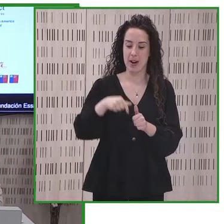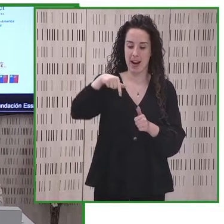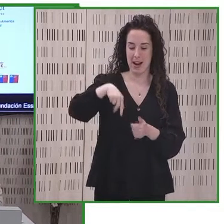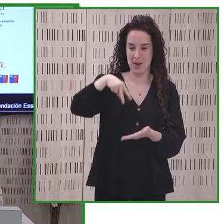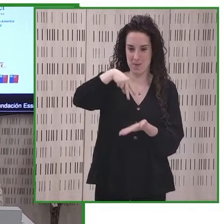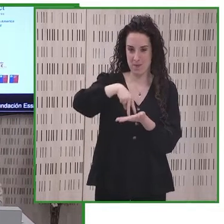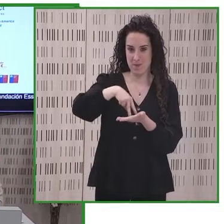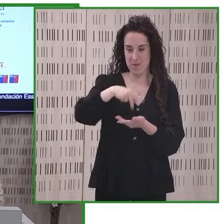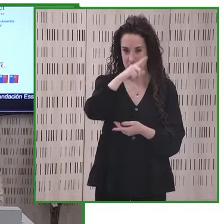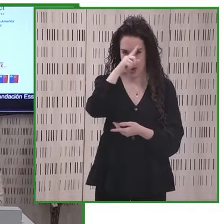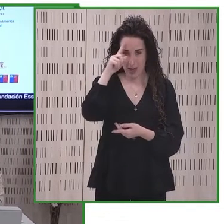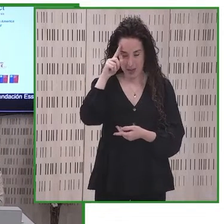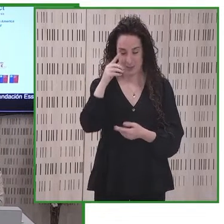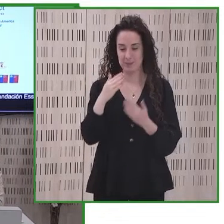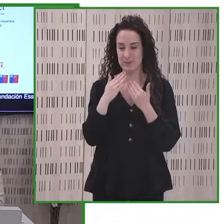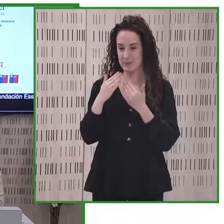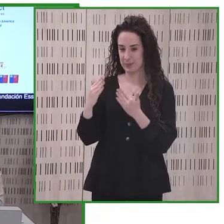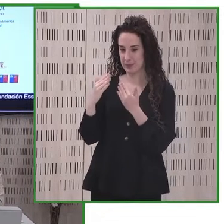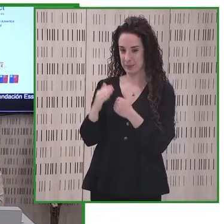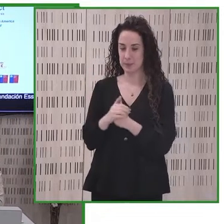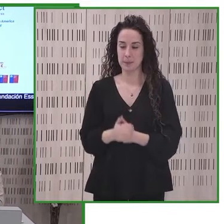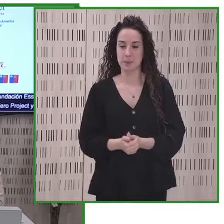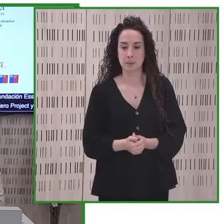gracias Martín